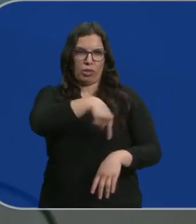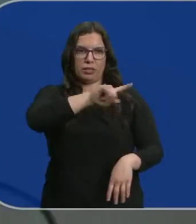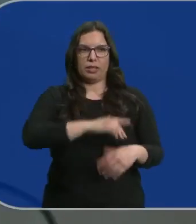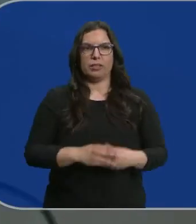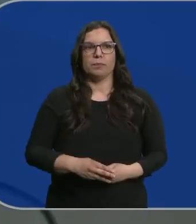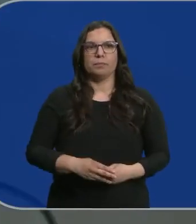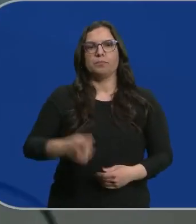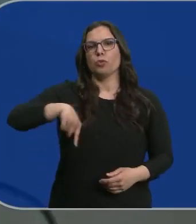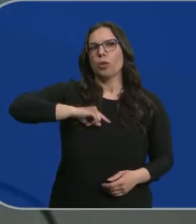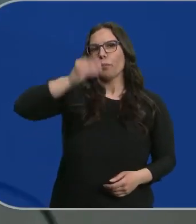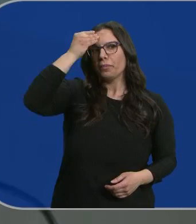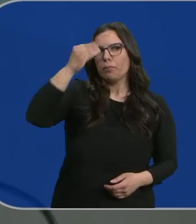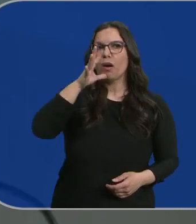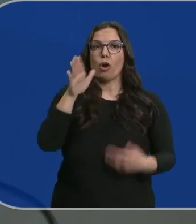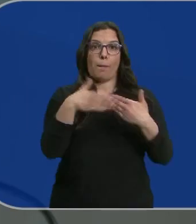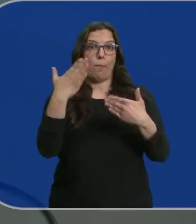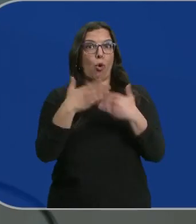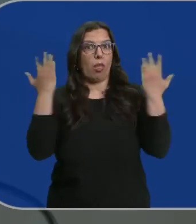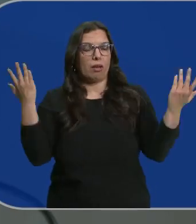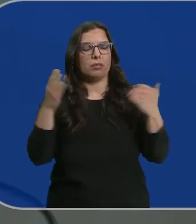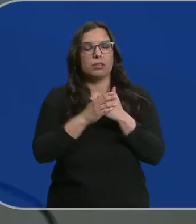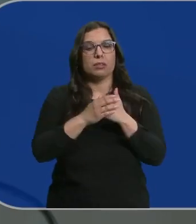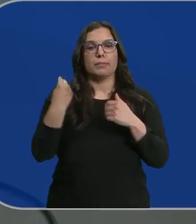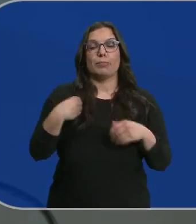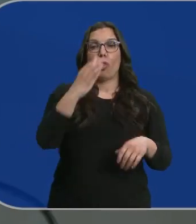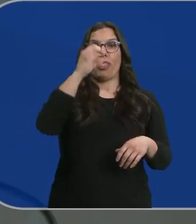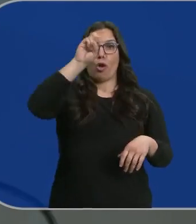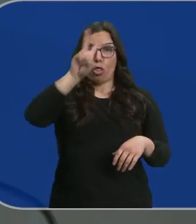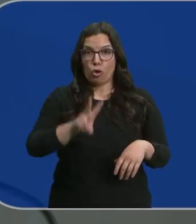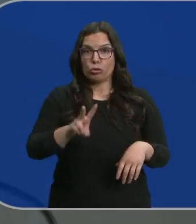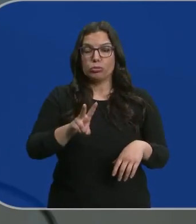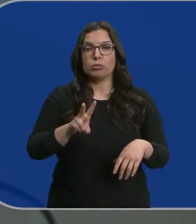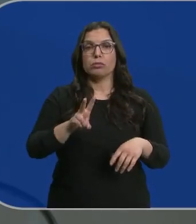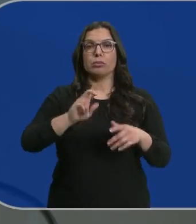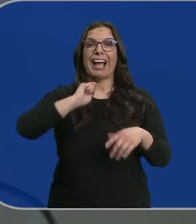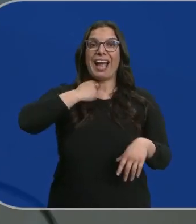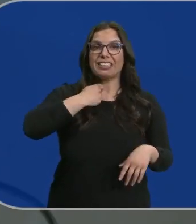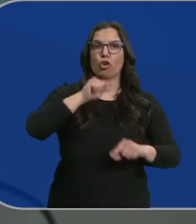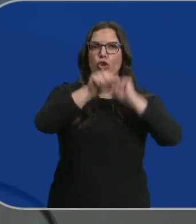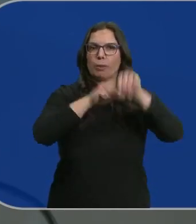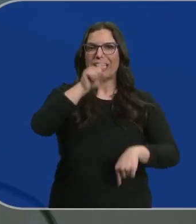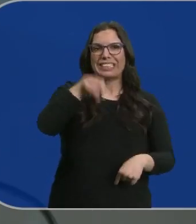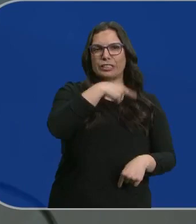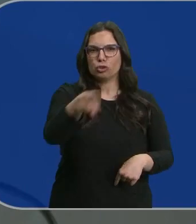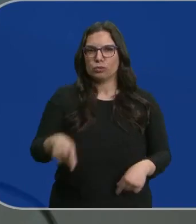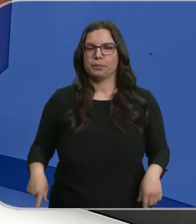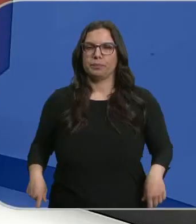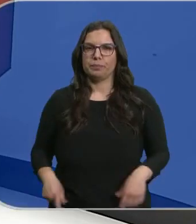No nos preguntamos, es un tema ahora muy de moda, si el CO2 es o no un gas contaminante.